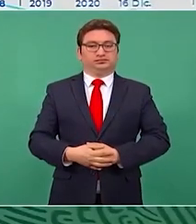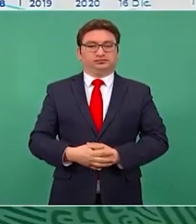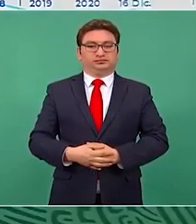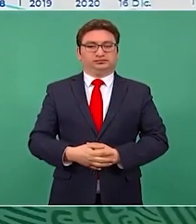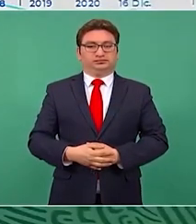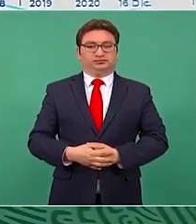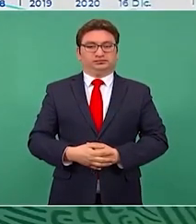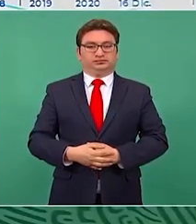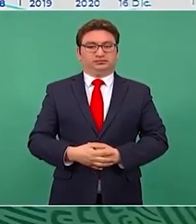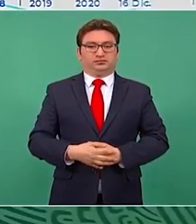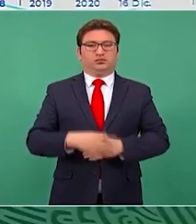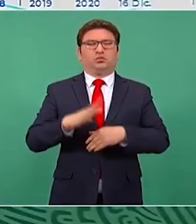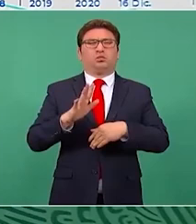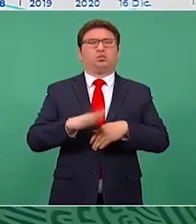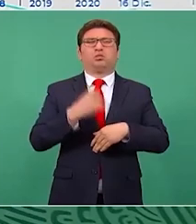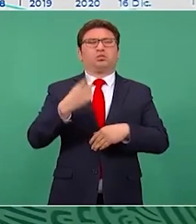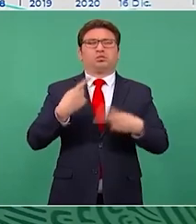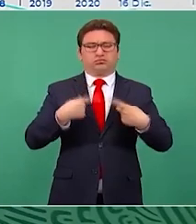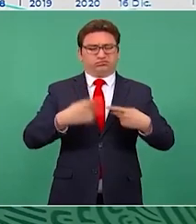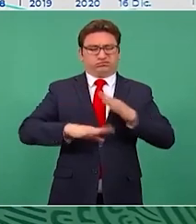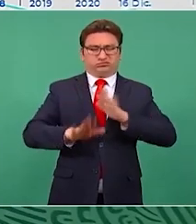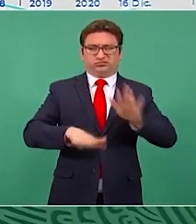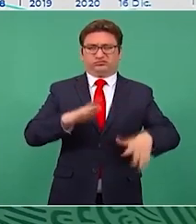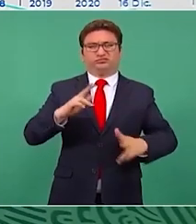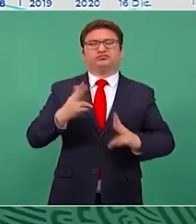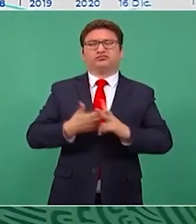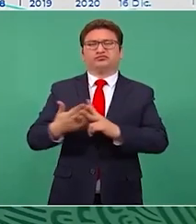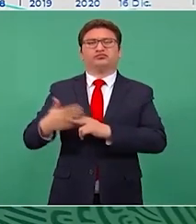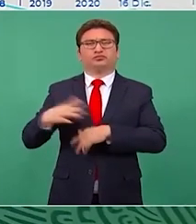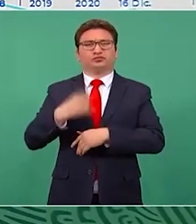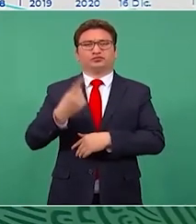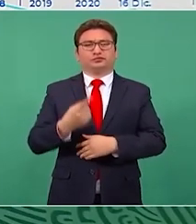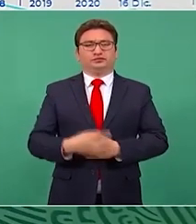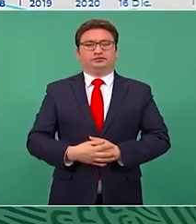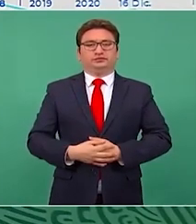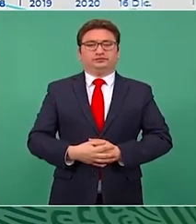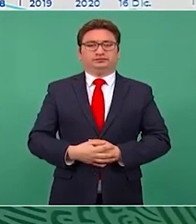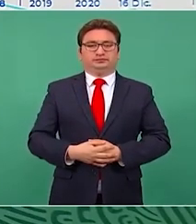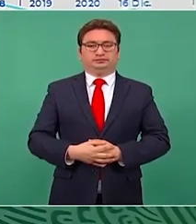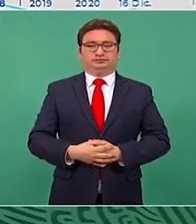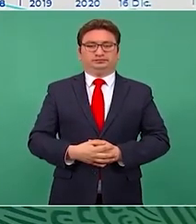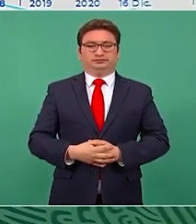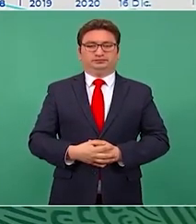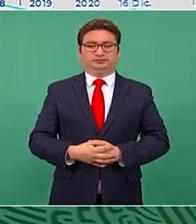¿Por qué más fallecidos, heridos y detenidos en enfrentamientos?